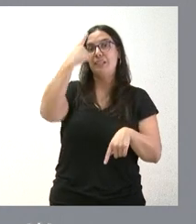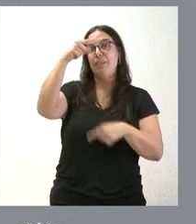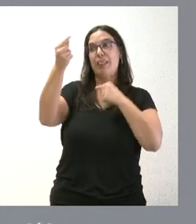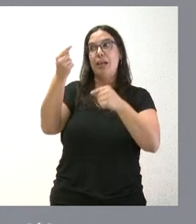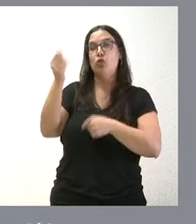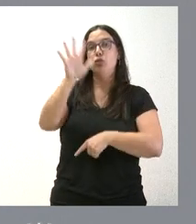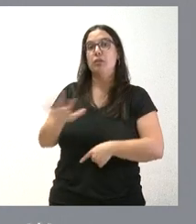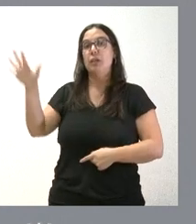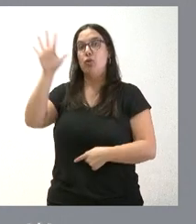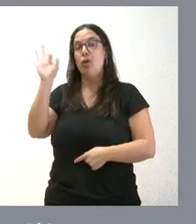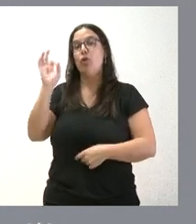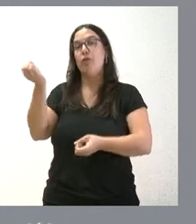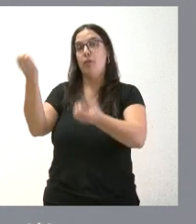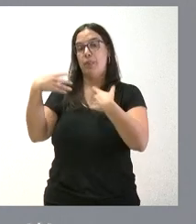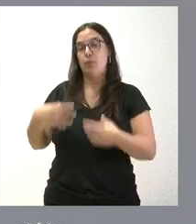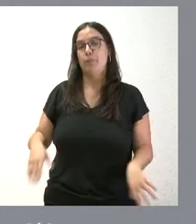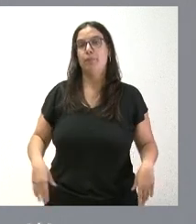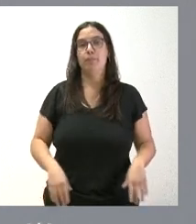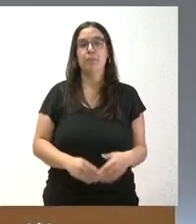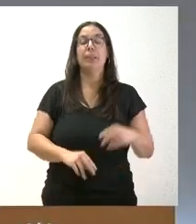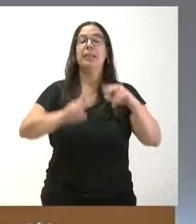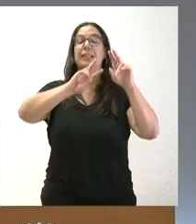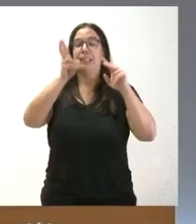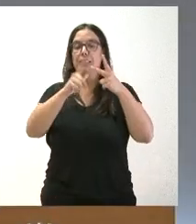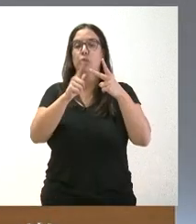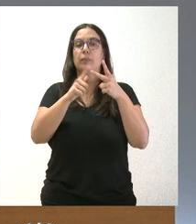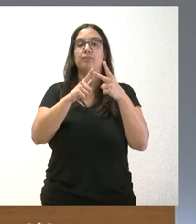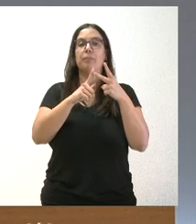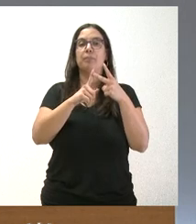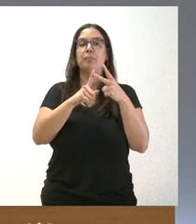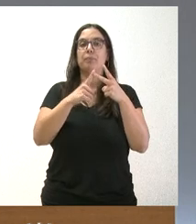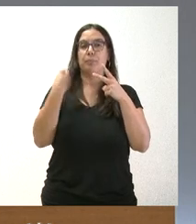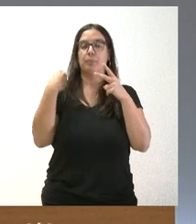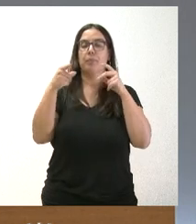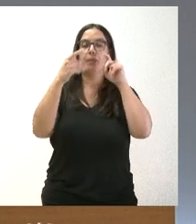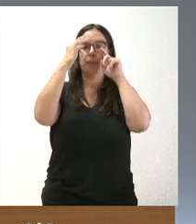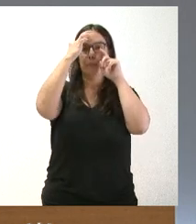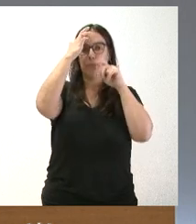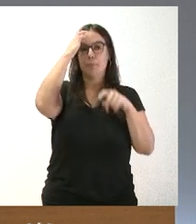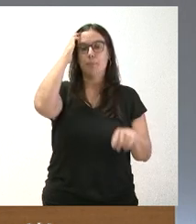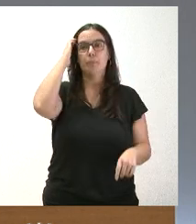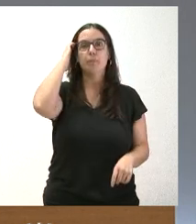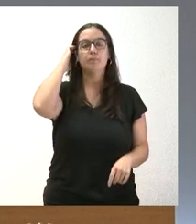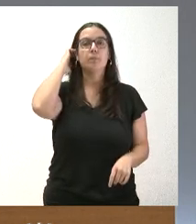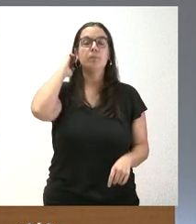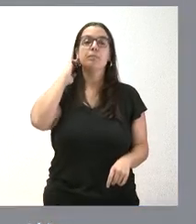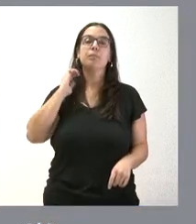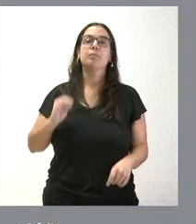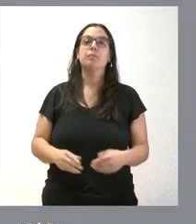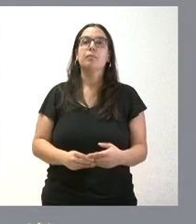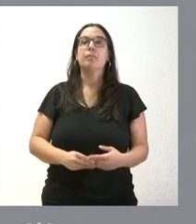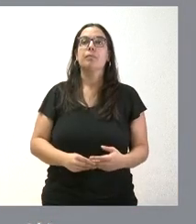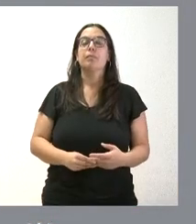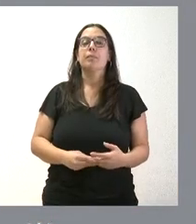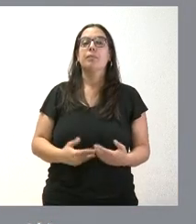o cuándo se ofrezca esta información. Y la segunda pregunta que usted plantea, el lema